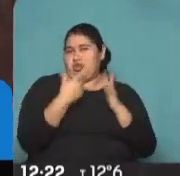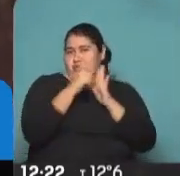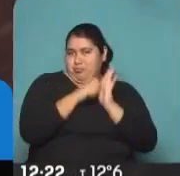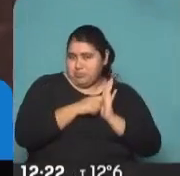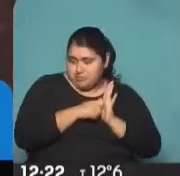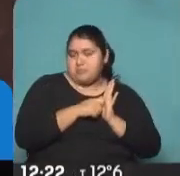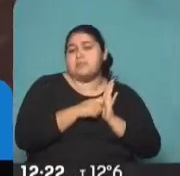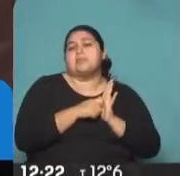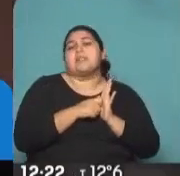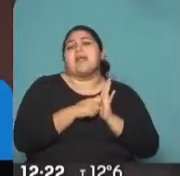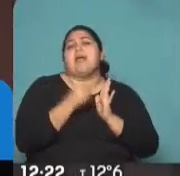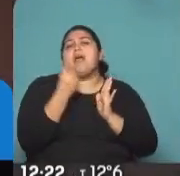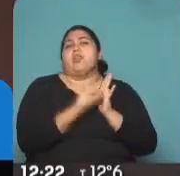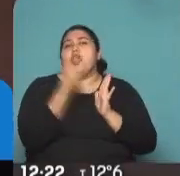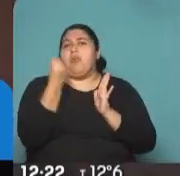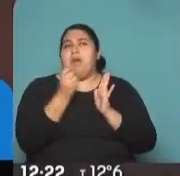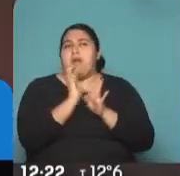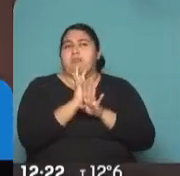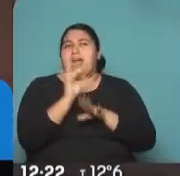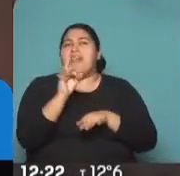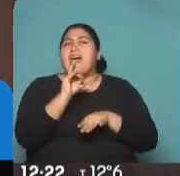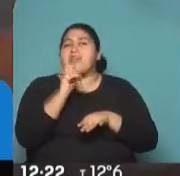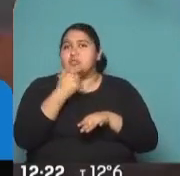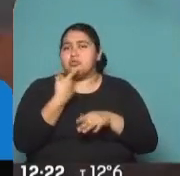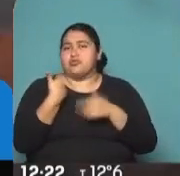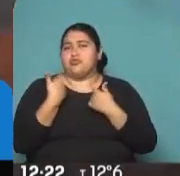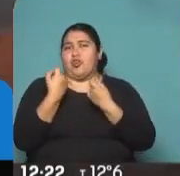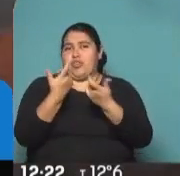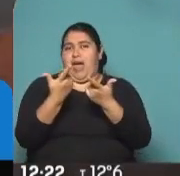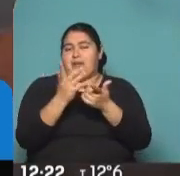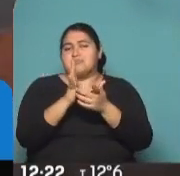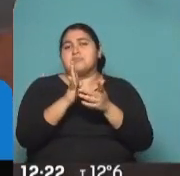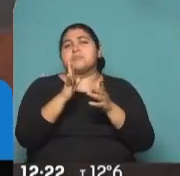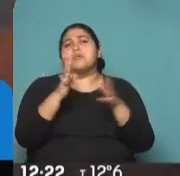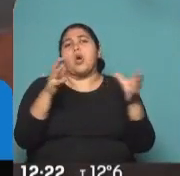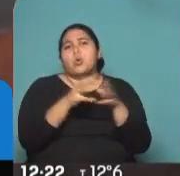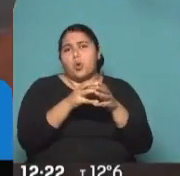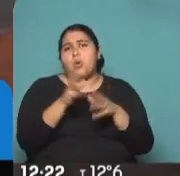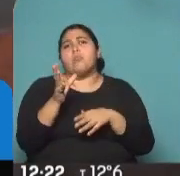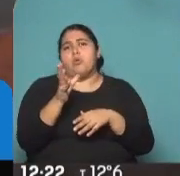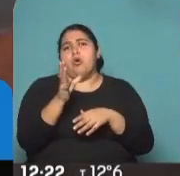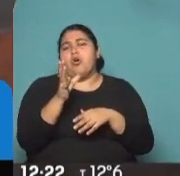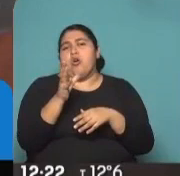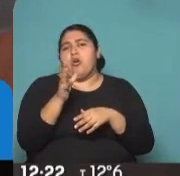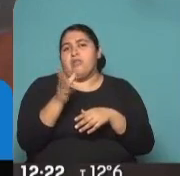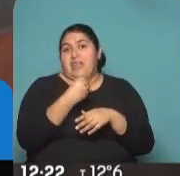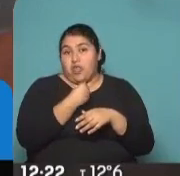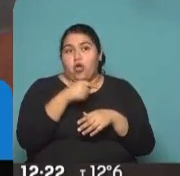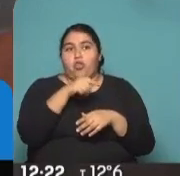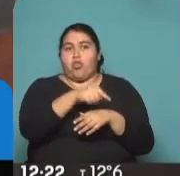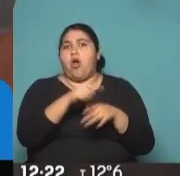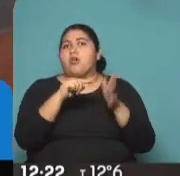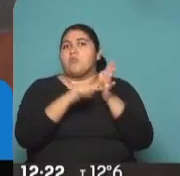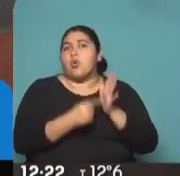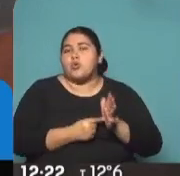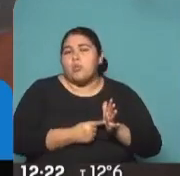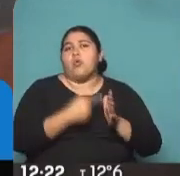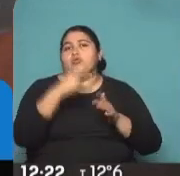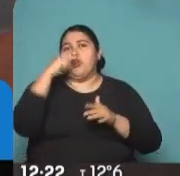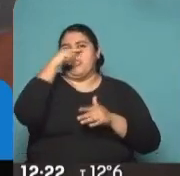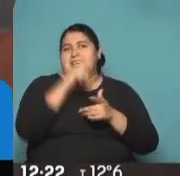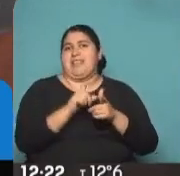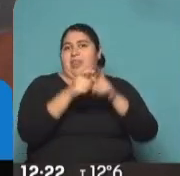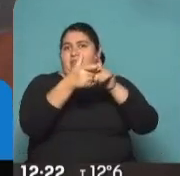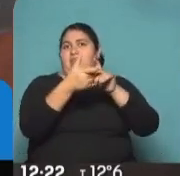el dato, en el porcentaje del frente de todos, que sí, quedamos muy lejos, casi siete puntos o un poquito más. Yo creo que